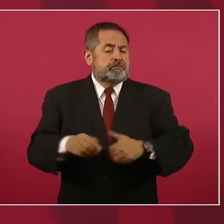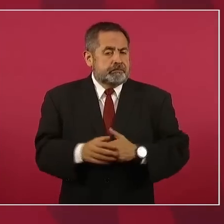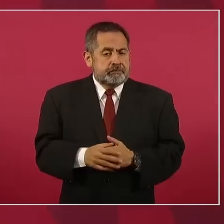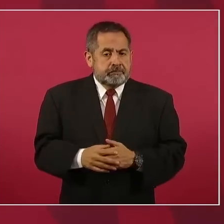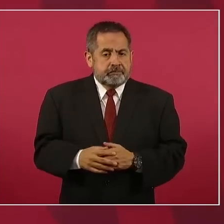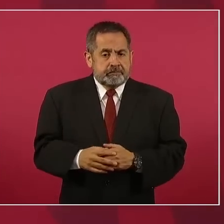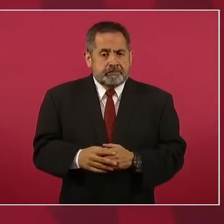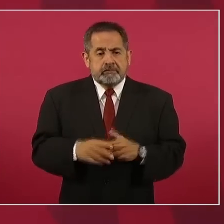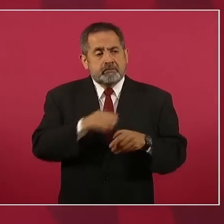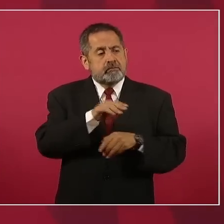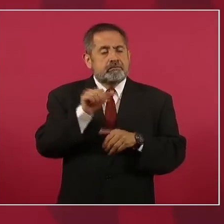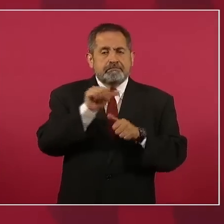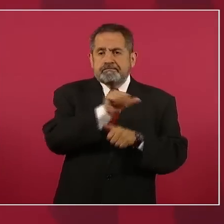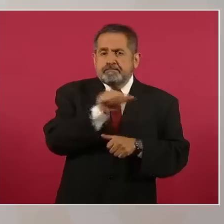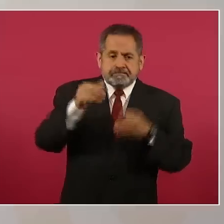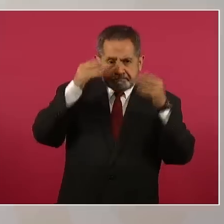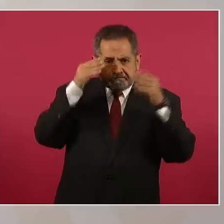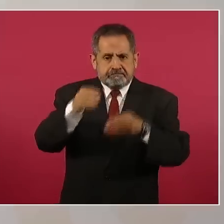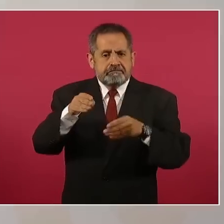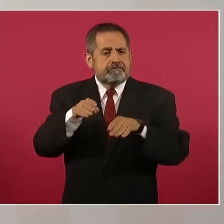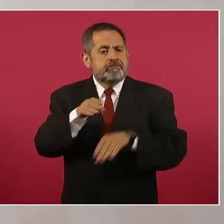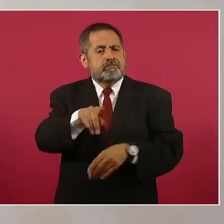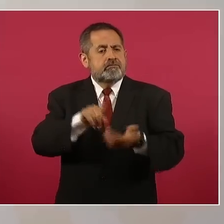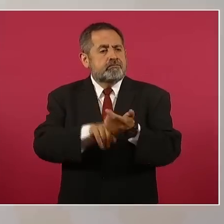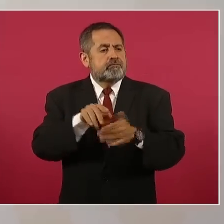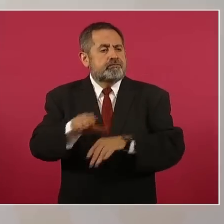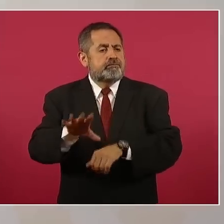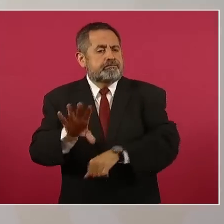fundamentalmente en el sector energético.